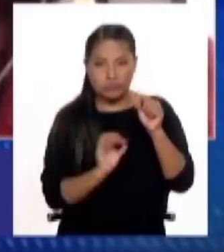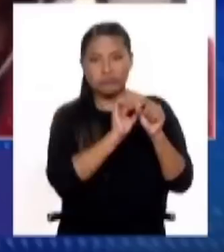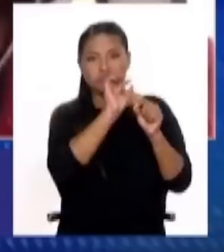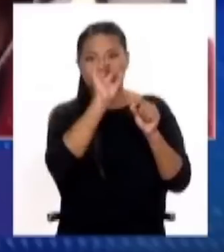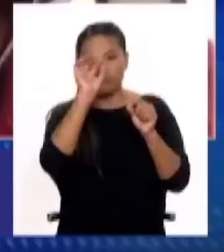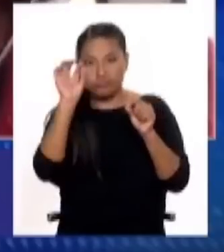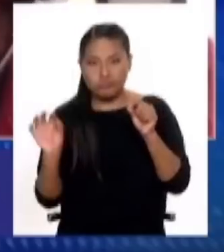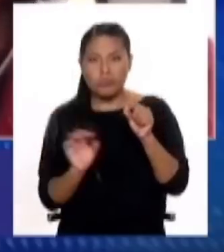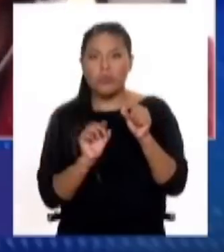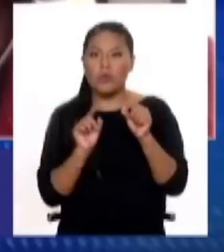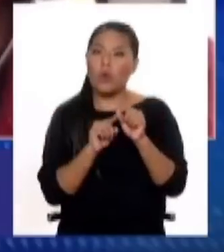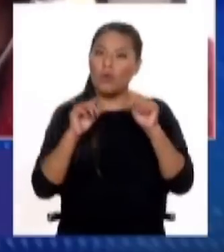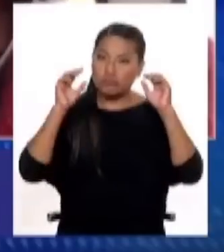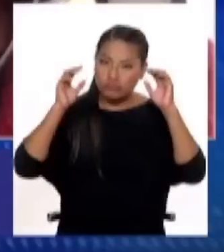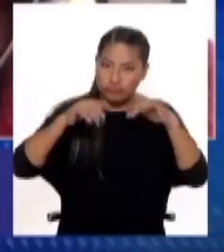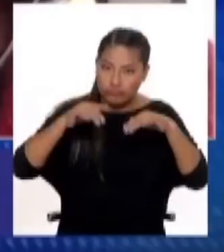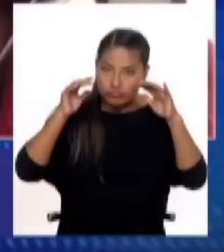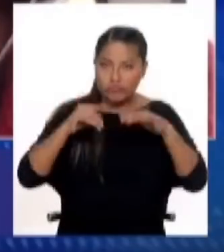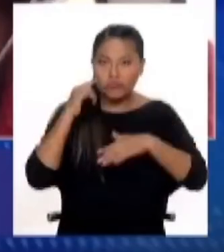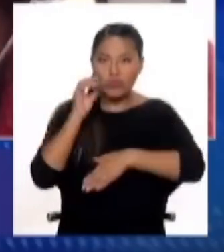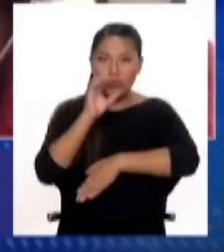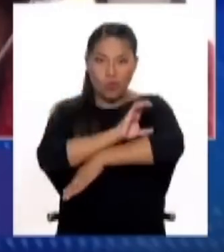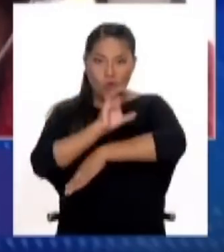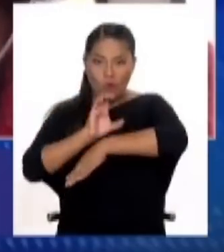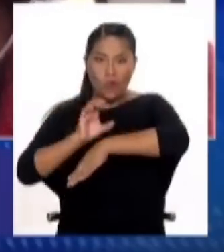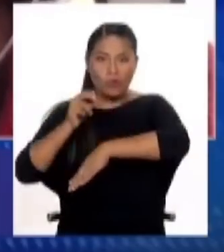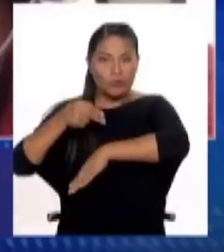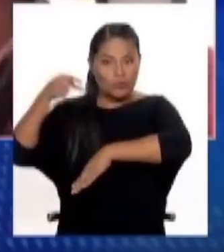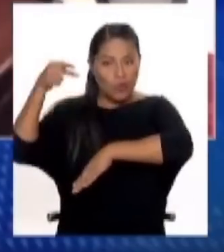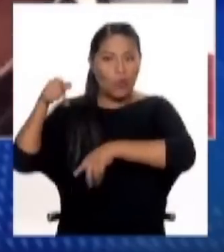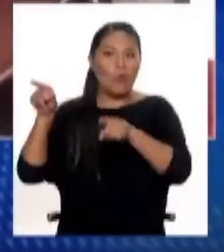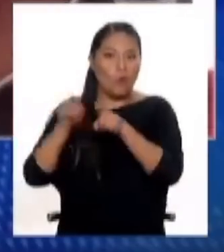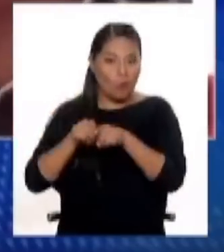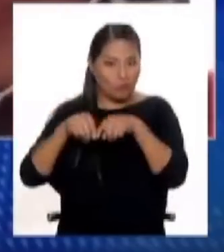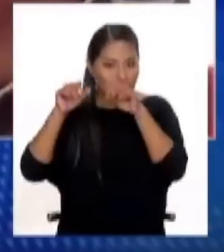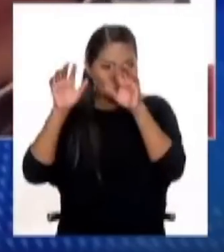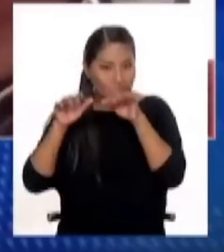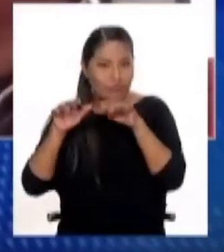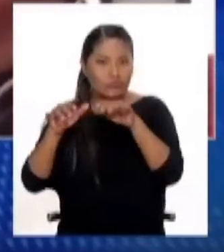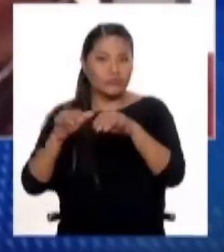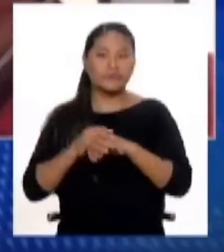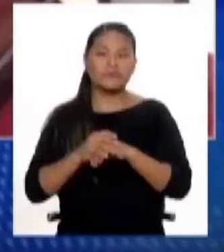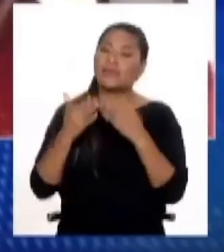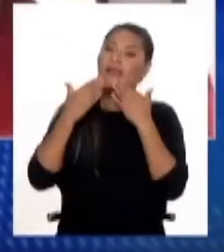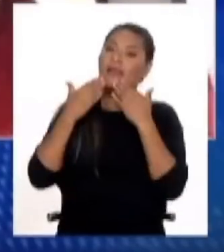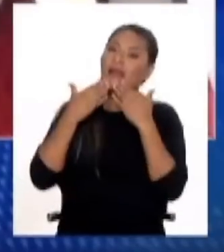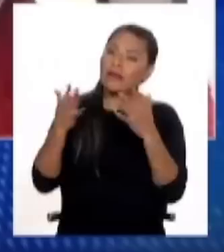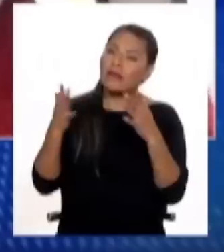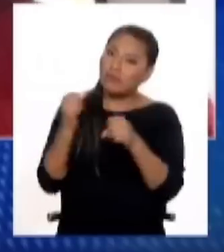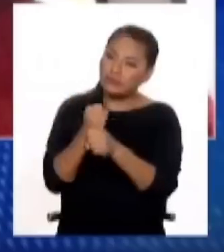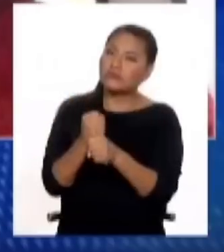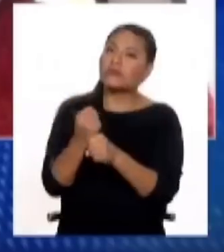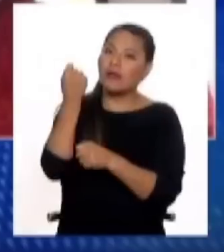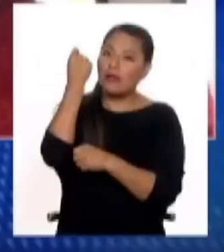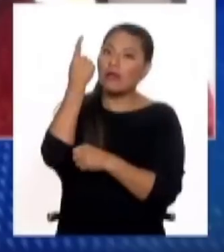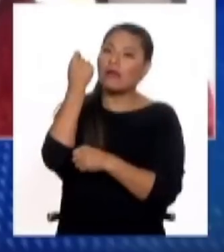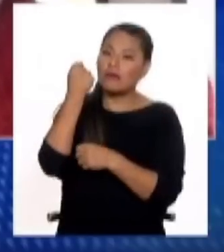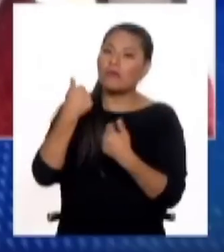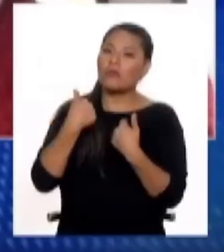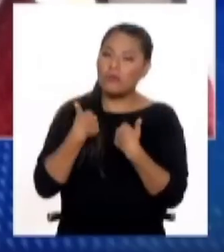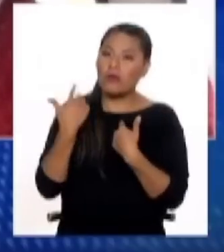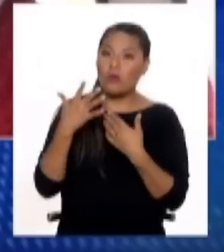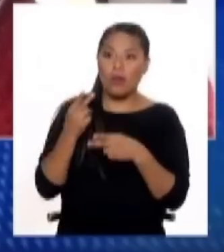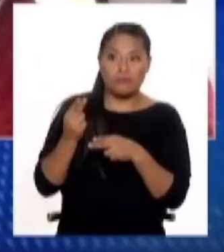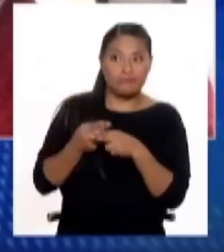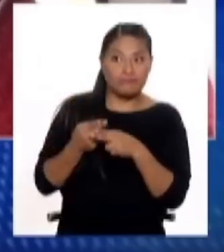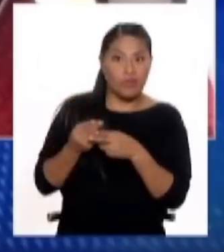escenario lluvioso en la costa norte. Muchísimas gracias, Grinia, otra vez por esta participación. sido breve, pero creo que nos quedamos con lo que dices. O sea, ya